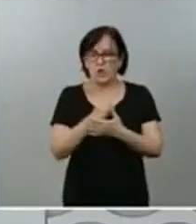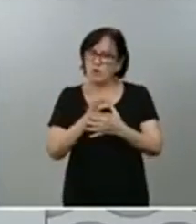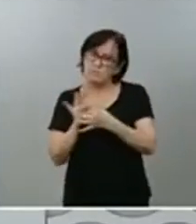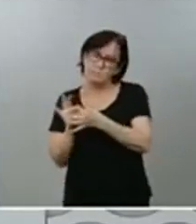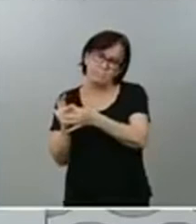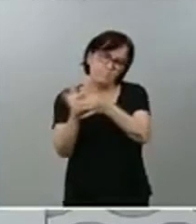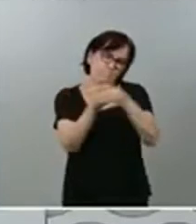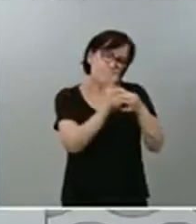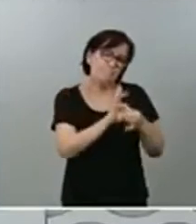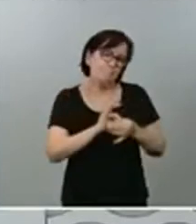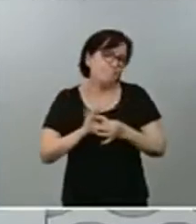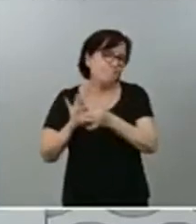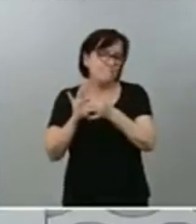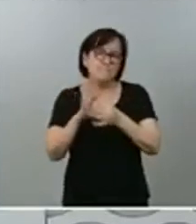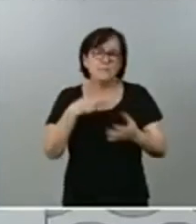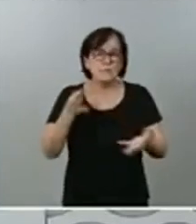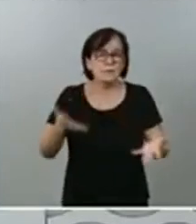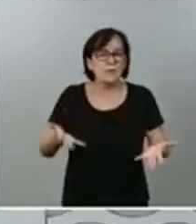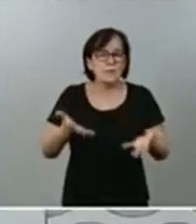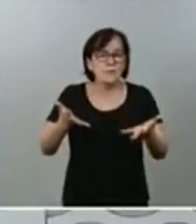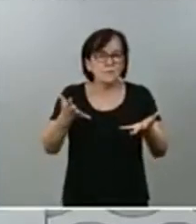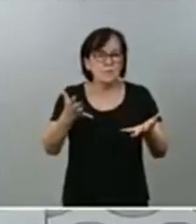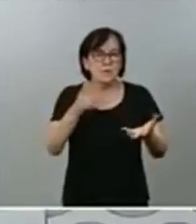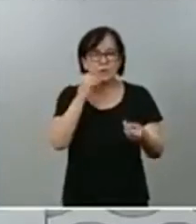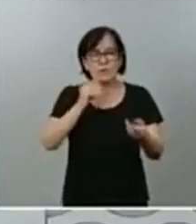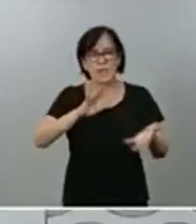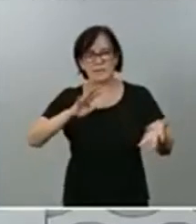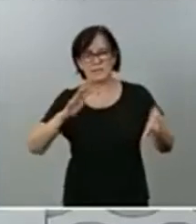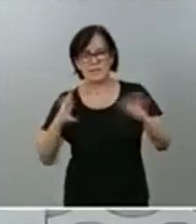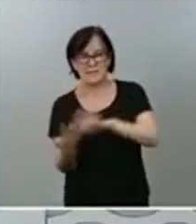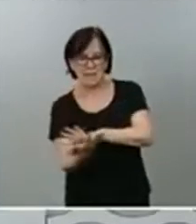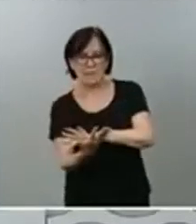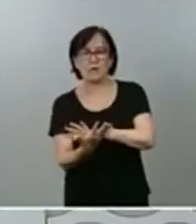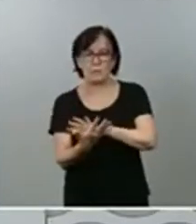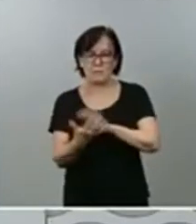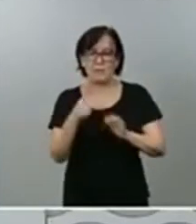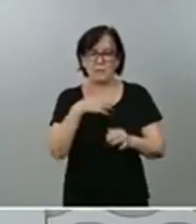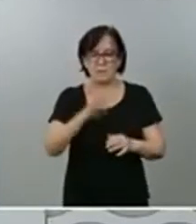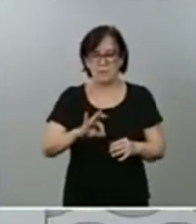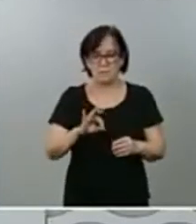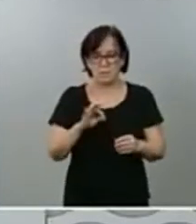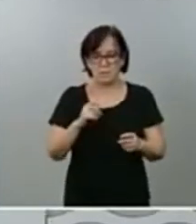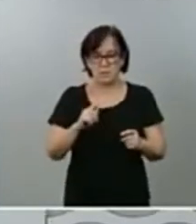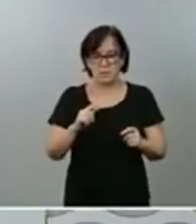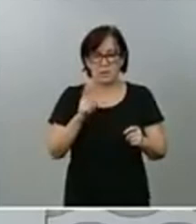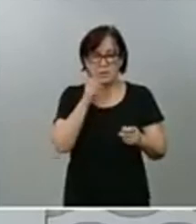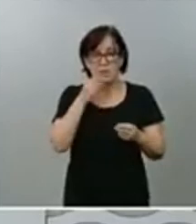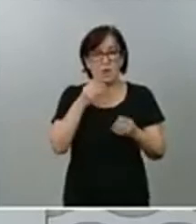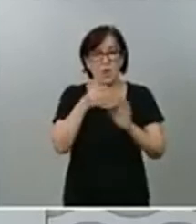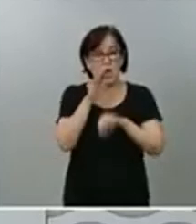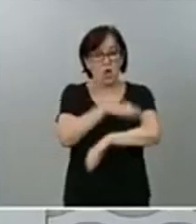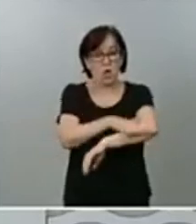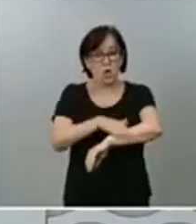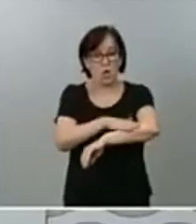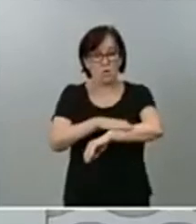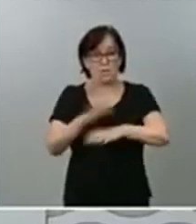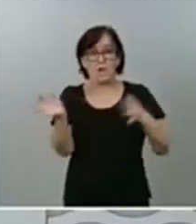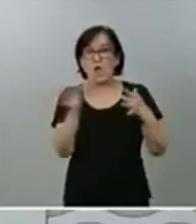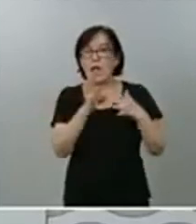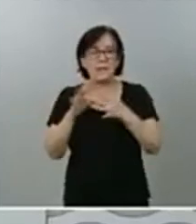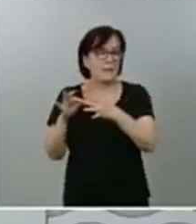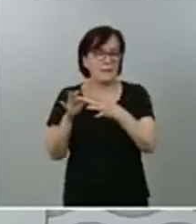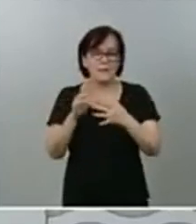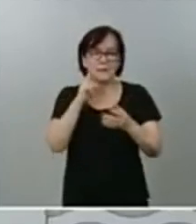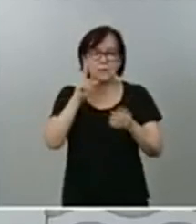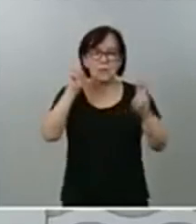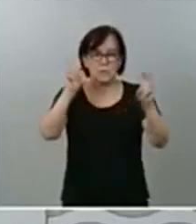capaces de impulsar los sectores de transformación de los que nos hemos dotado y que el Gobierno ha liderado también en el marco de la